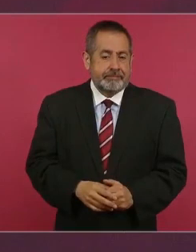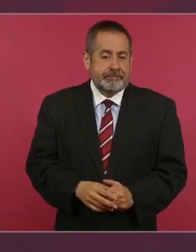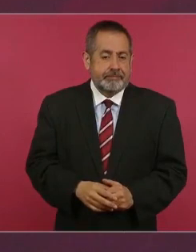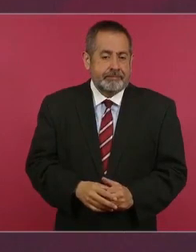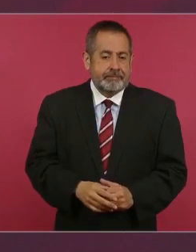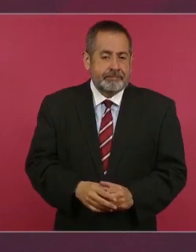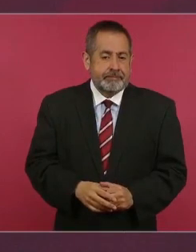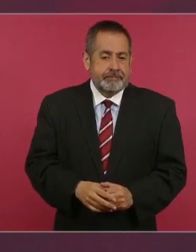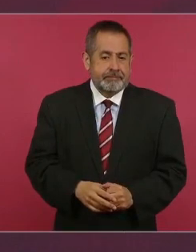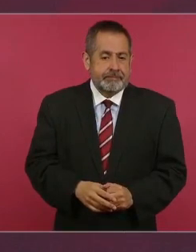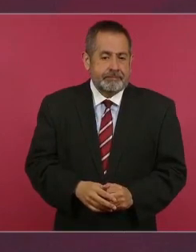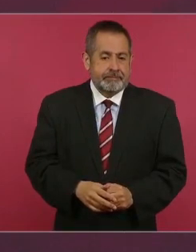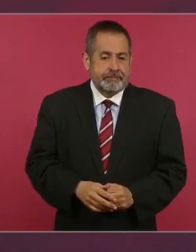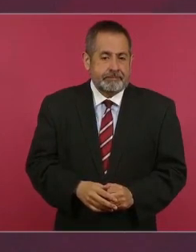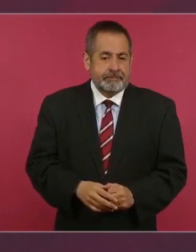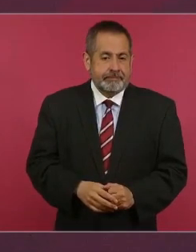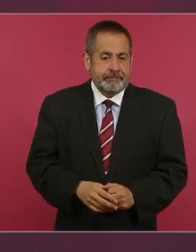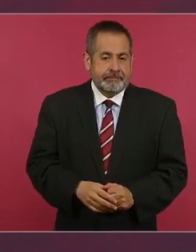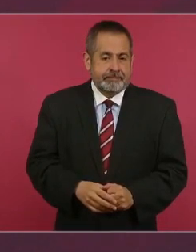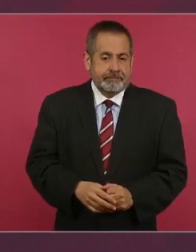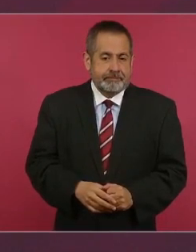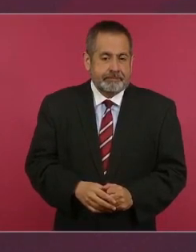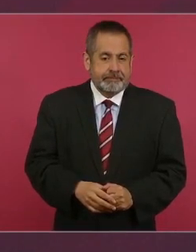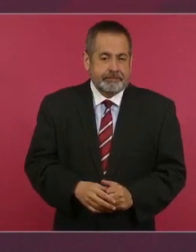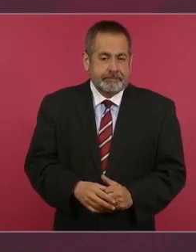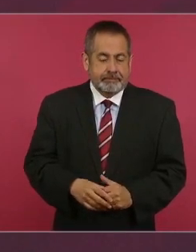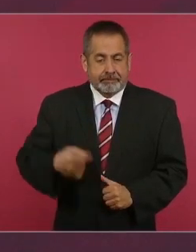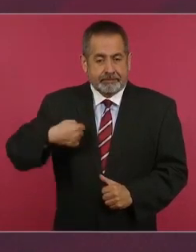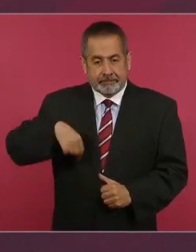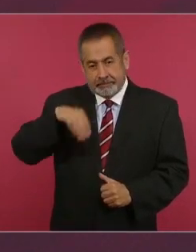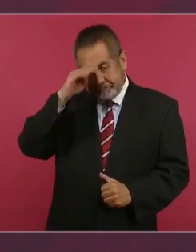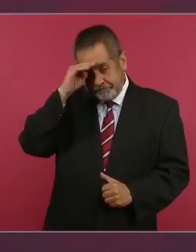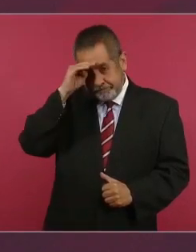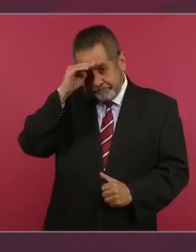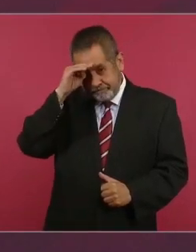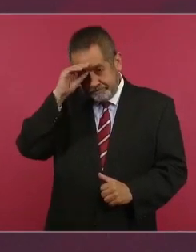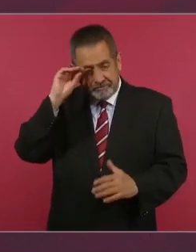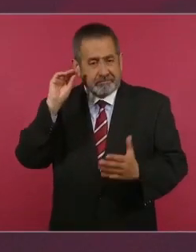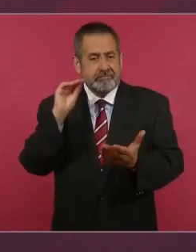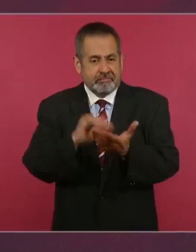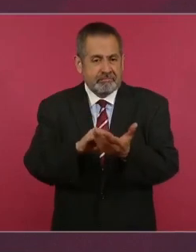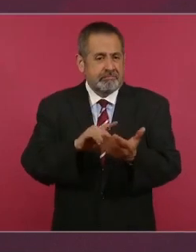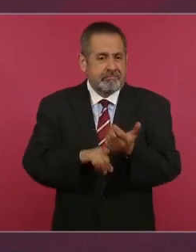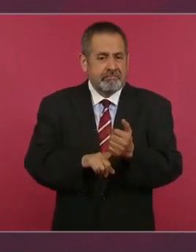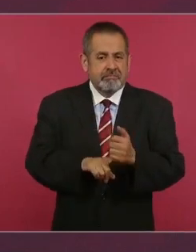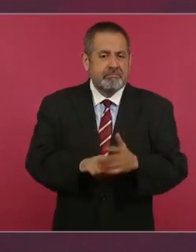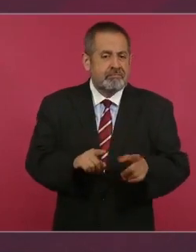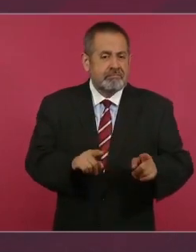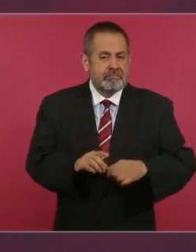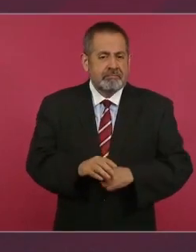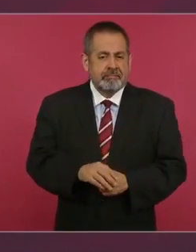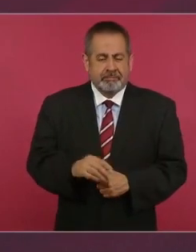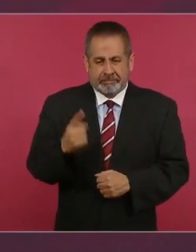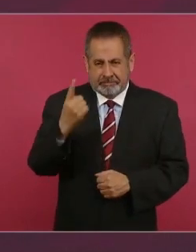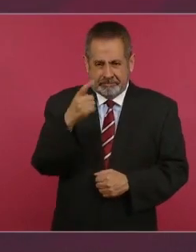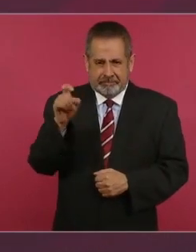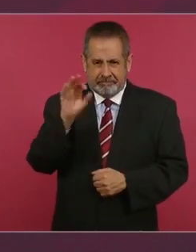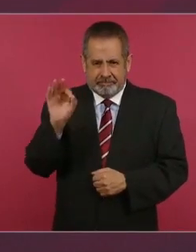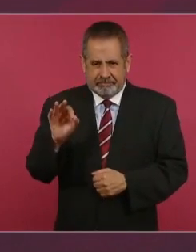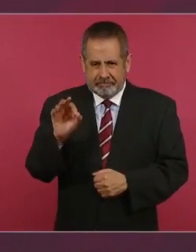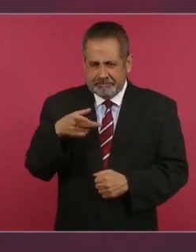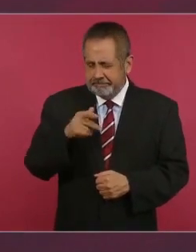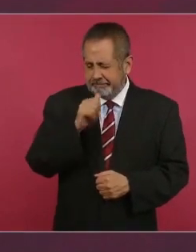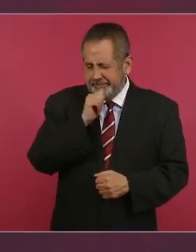estuvimos pensando en poner 100 por ciento, pero todavía